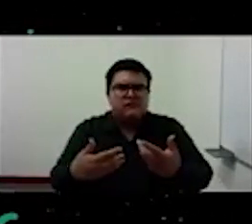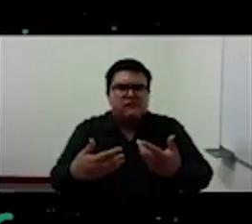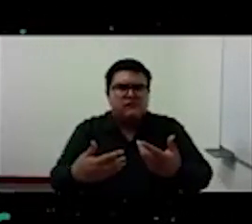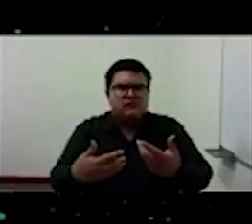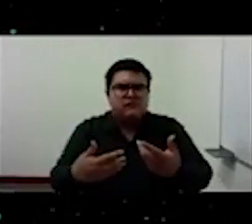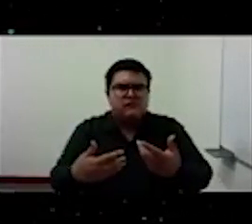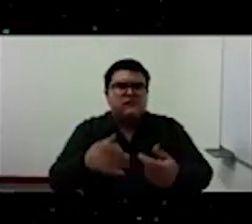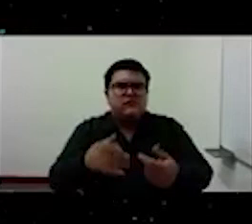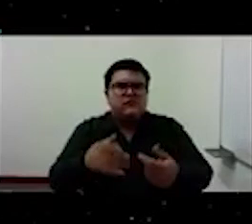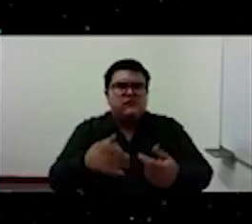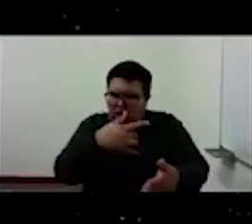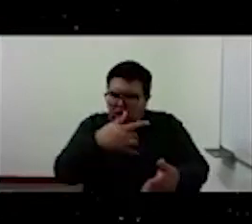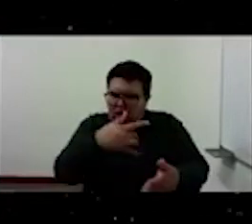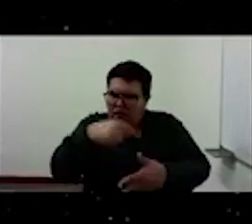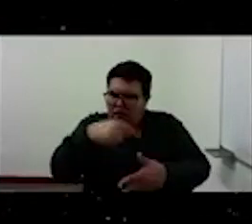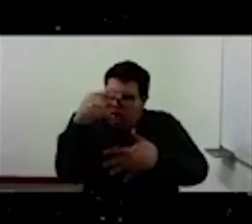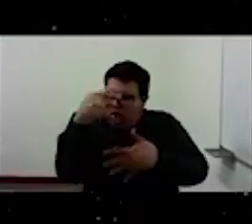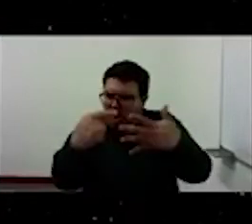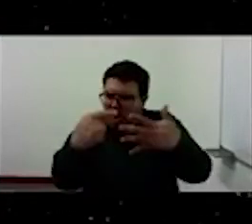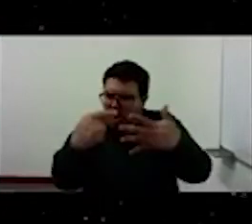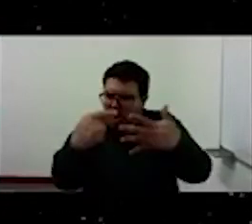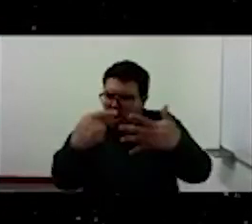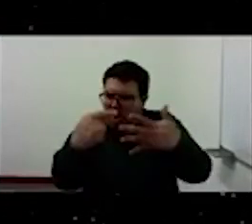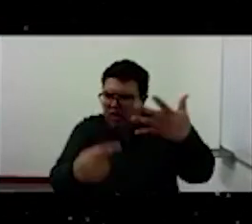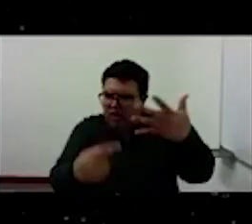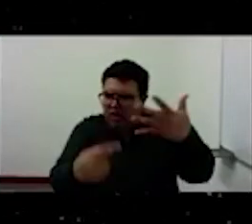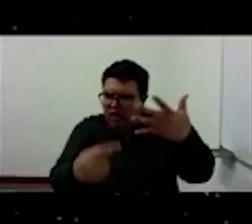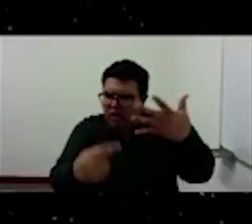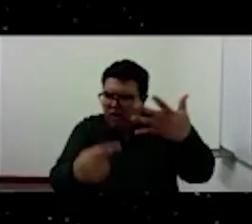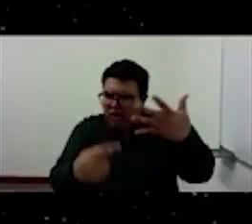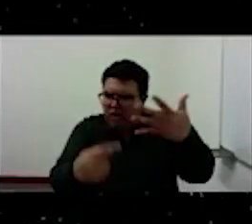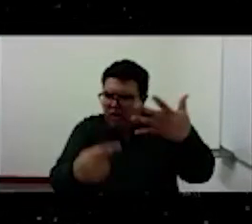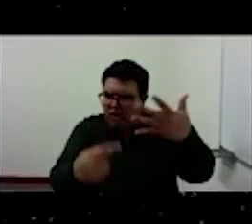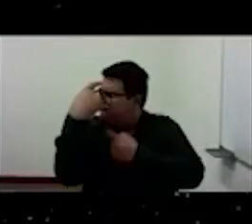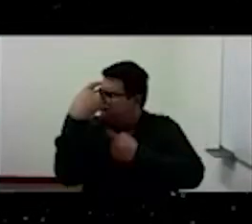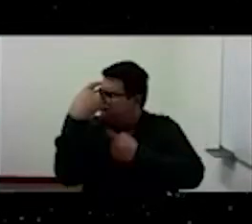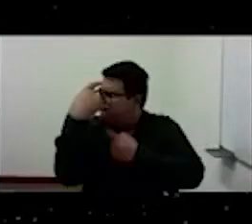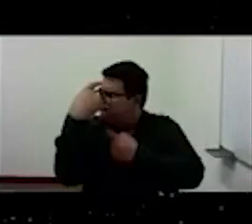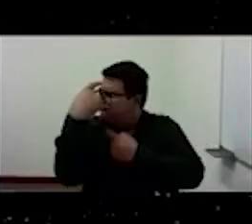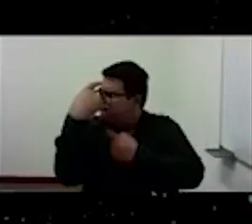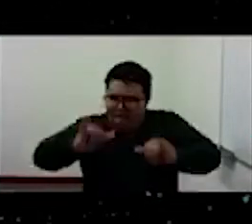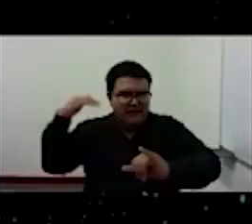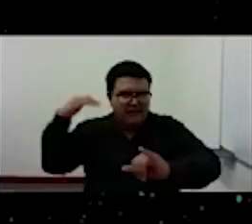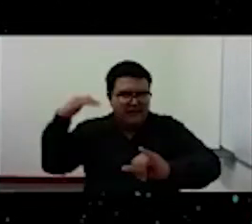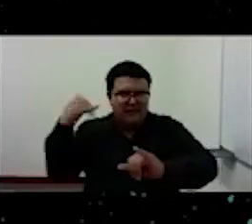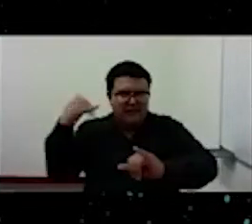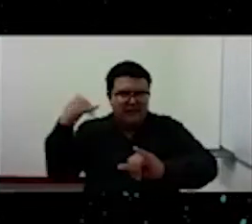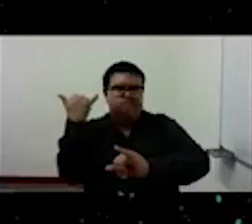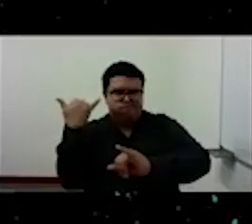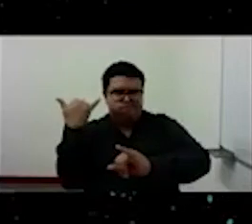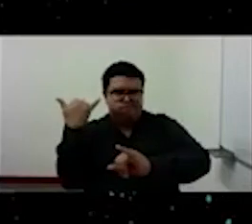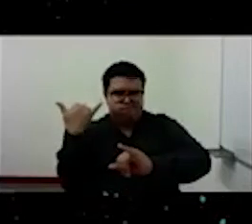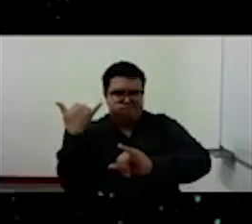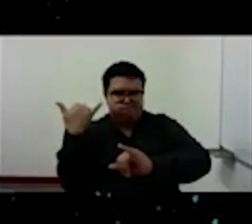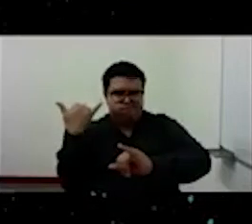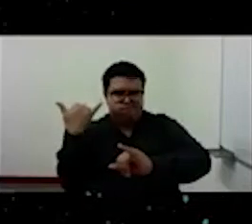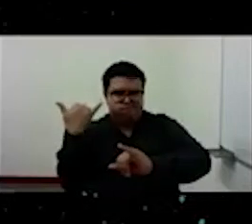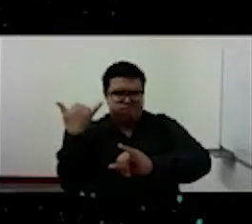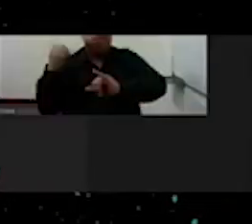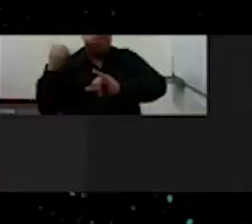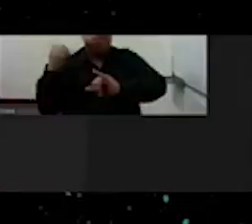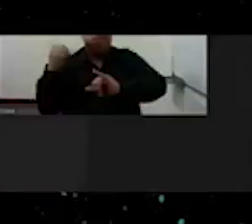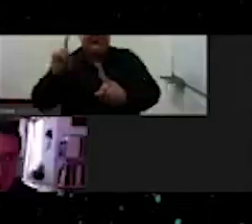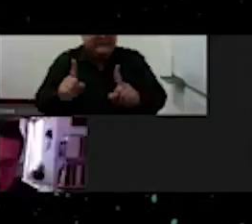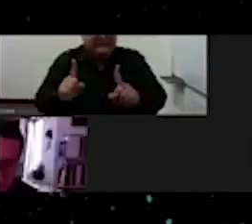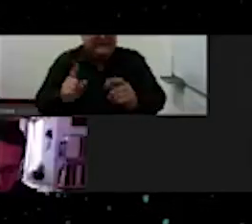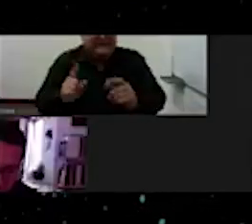existían en el pasado, pero ahora